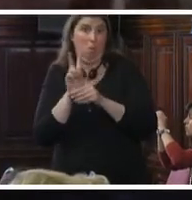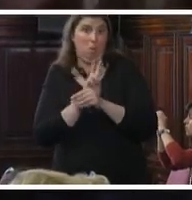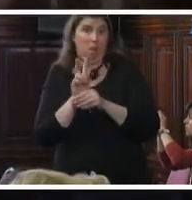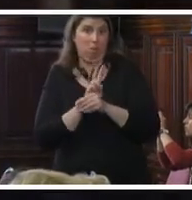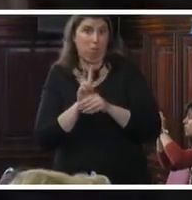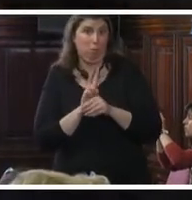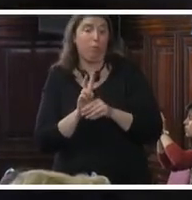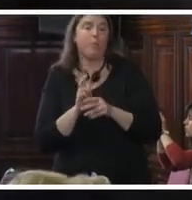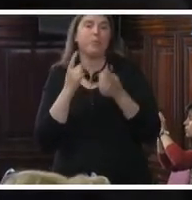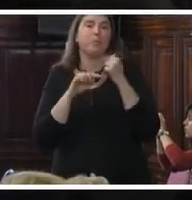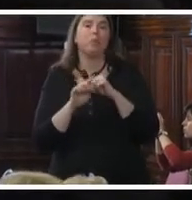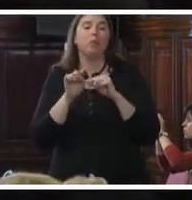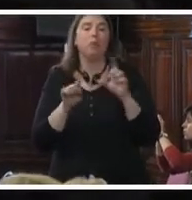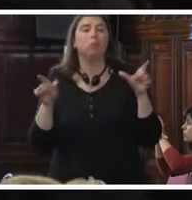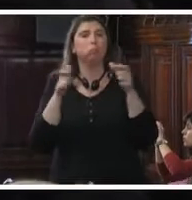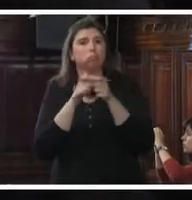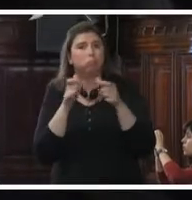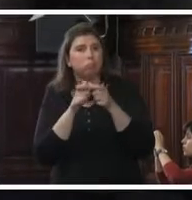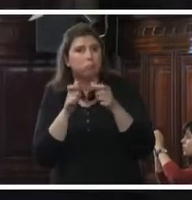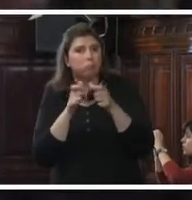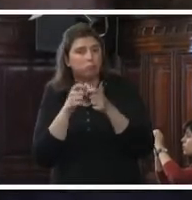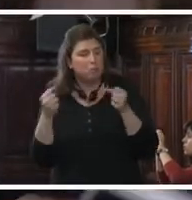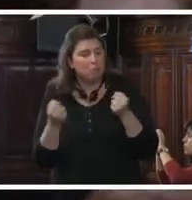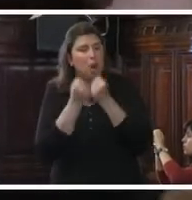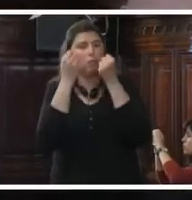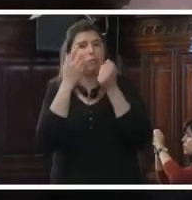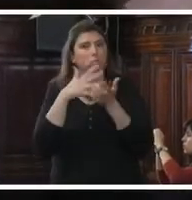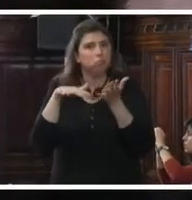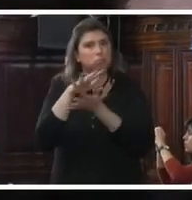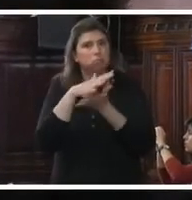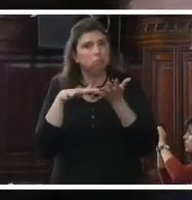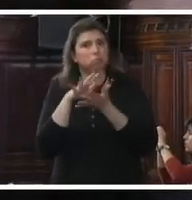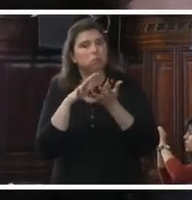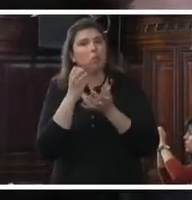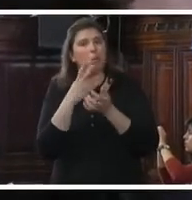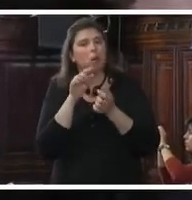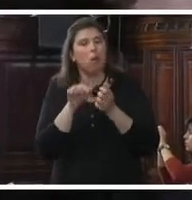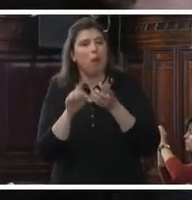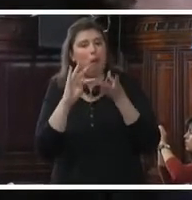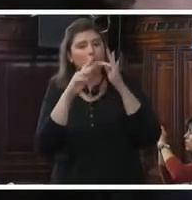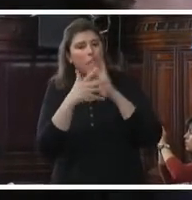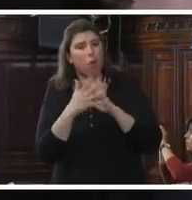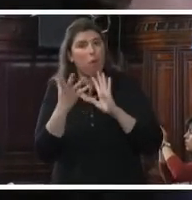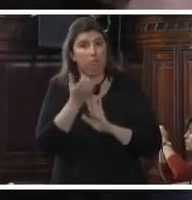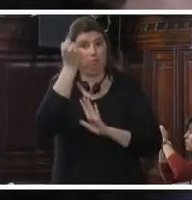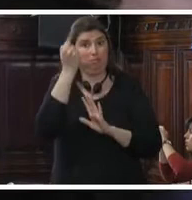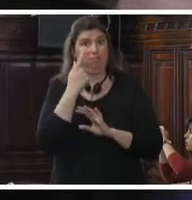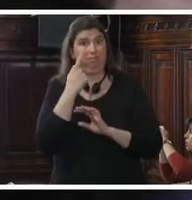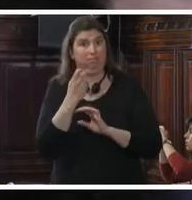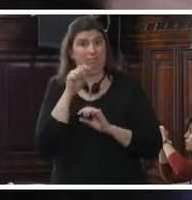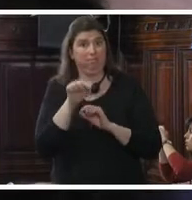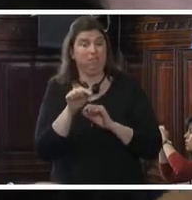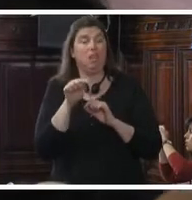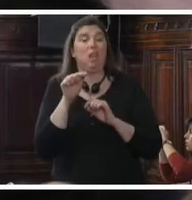en terreno realizado por los grupos ECPAC en la región ha permitido identificar que las medidas dispuestas para la detección de víctimas desde las